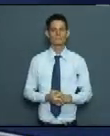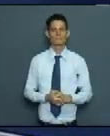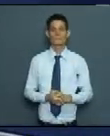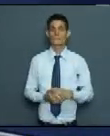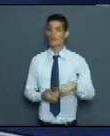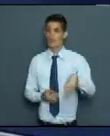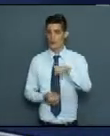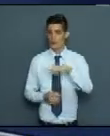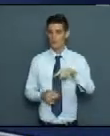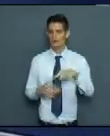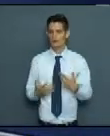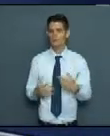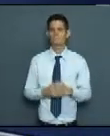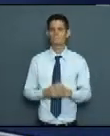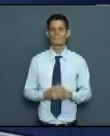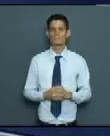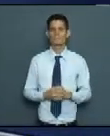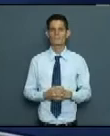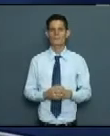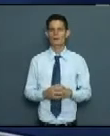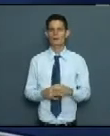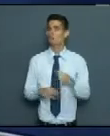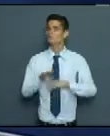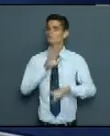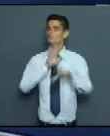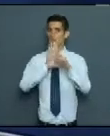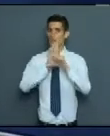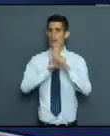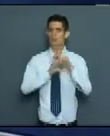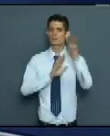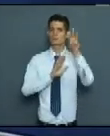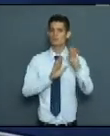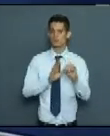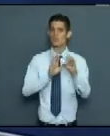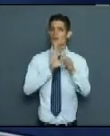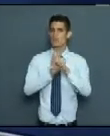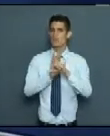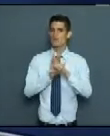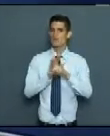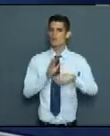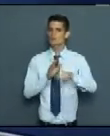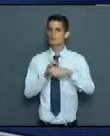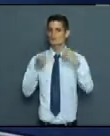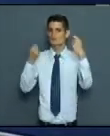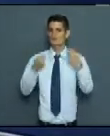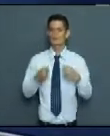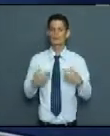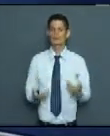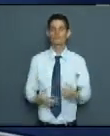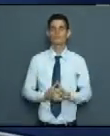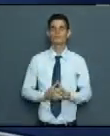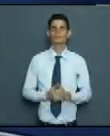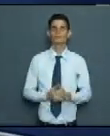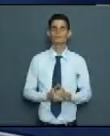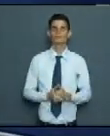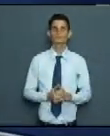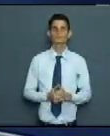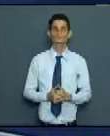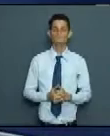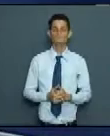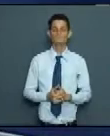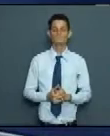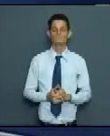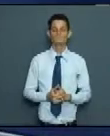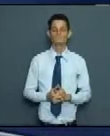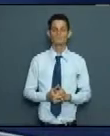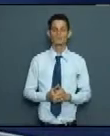tenido que hacer por el decreto 30 y aparejado a eso se le ha estado haciendo